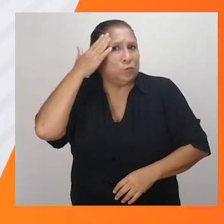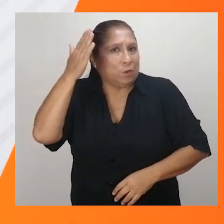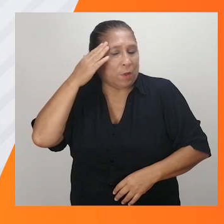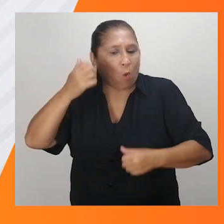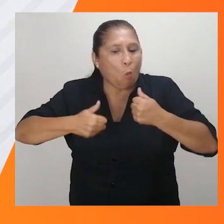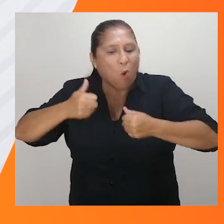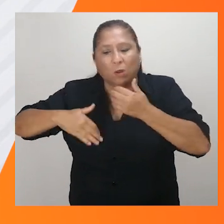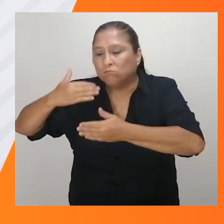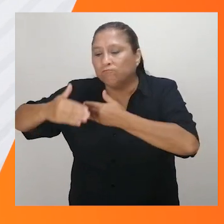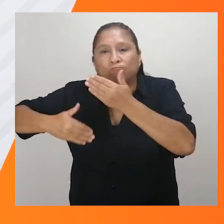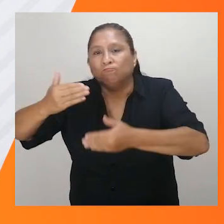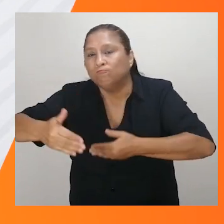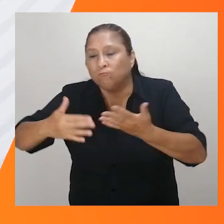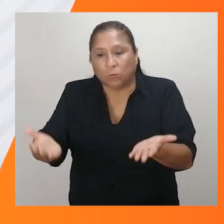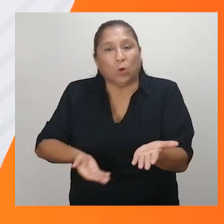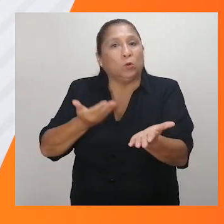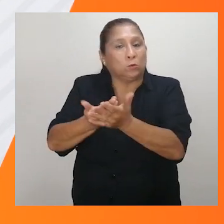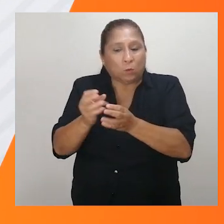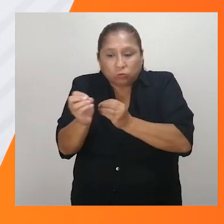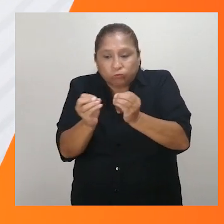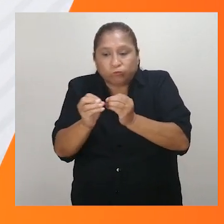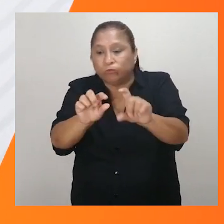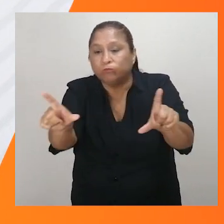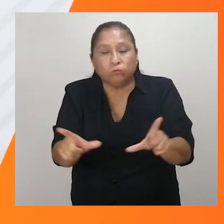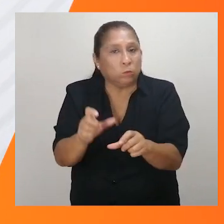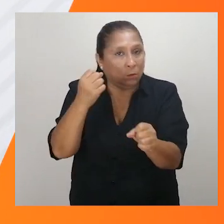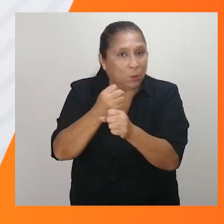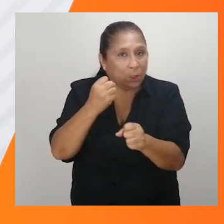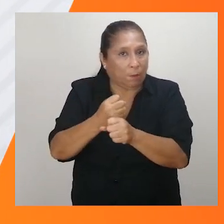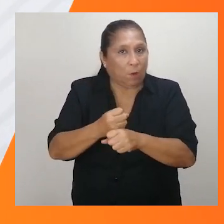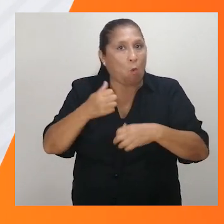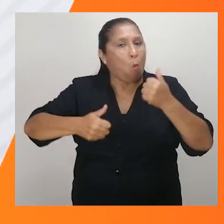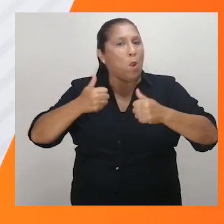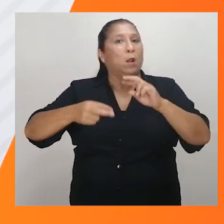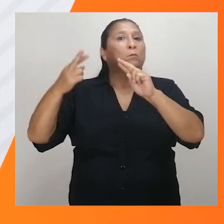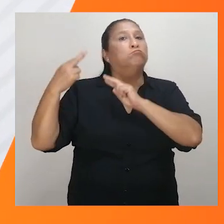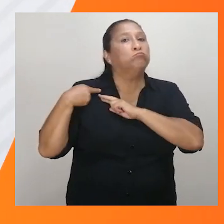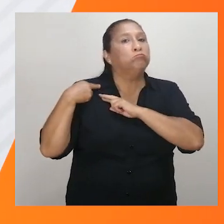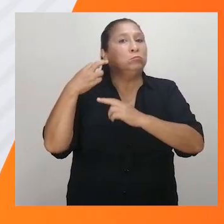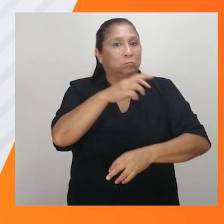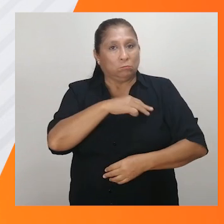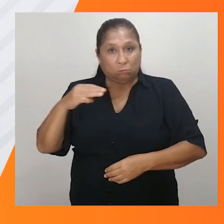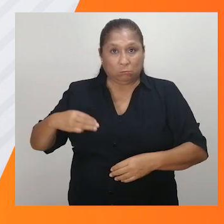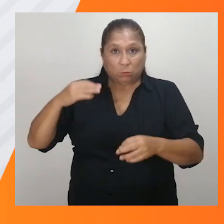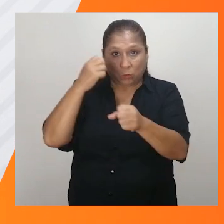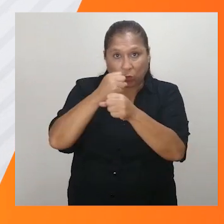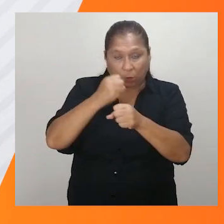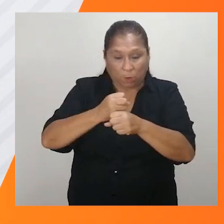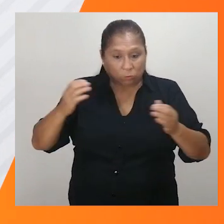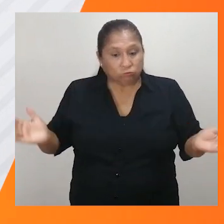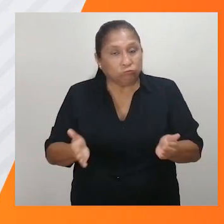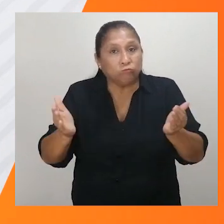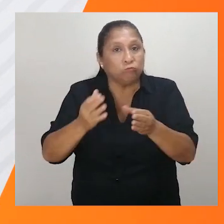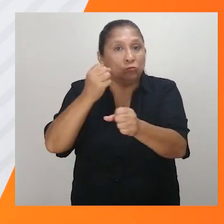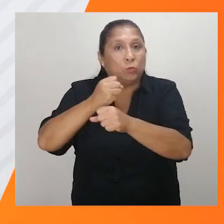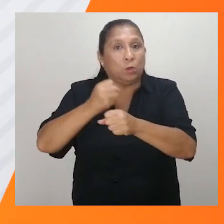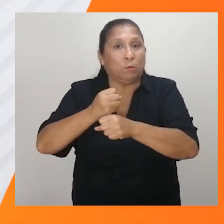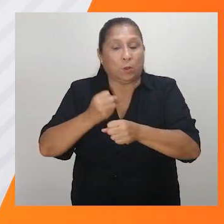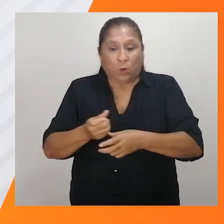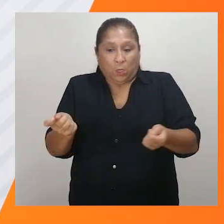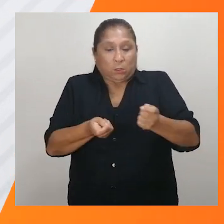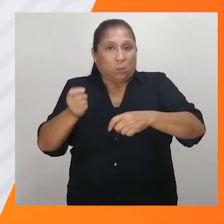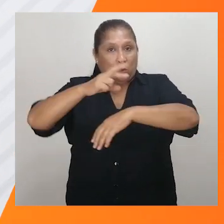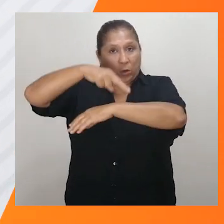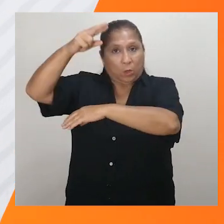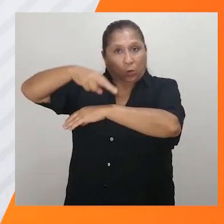¿Cuál es el procedimiento para otorgar ajustes razonables? ¿Cuál es el rol del Ministerio de Trabajo y Promoción del Empleo y las